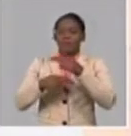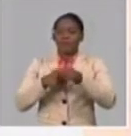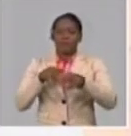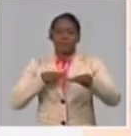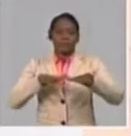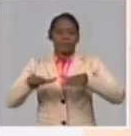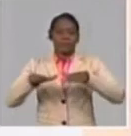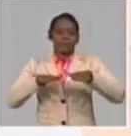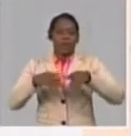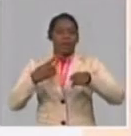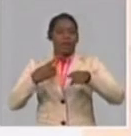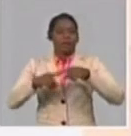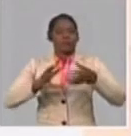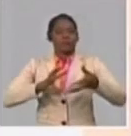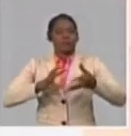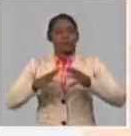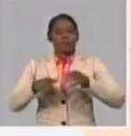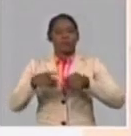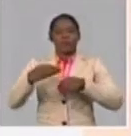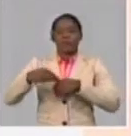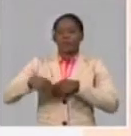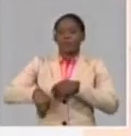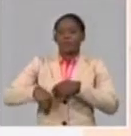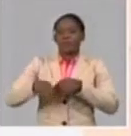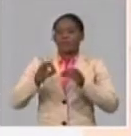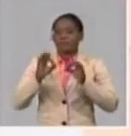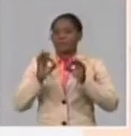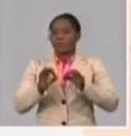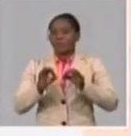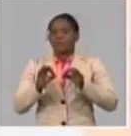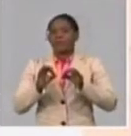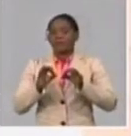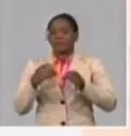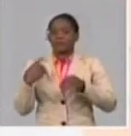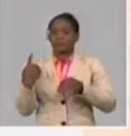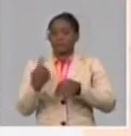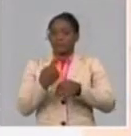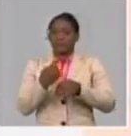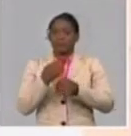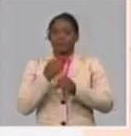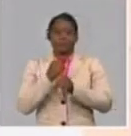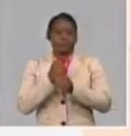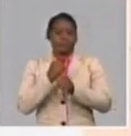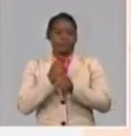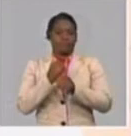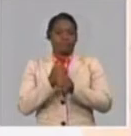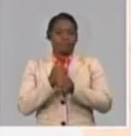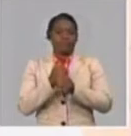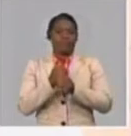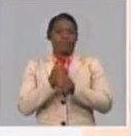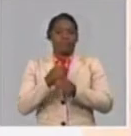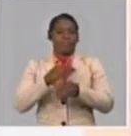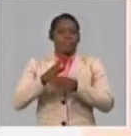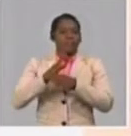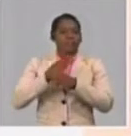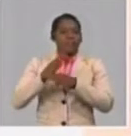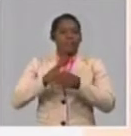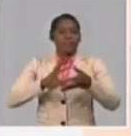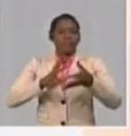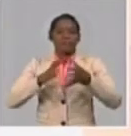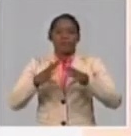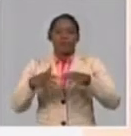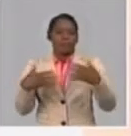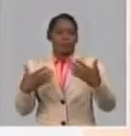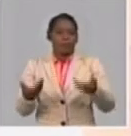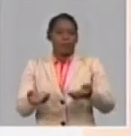hemos desarrollado, aprovechando entonces las potencialidades que nos favorecen las diferentes plataformas